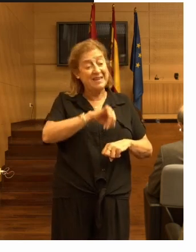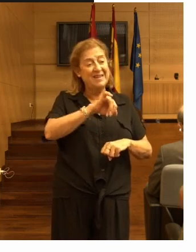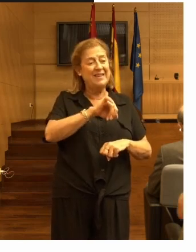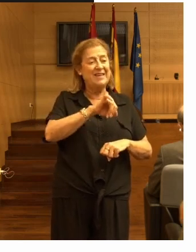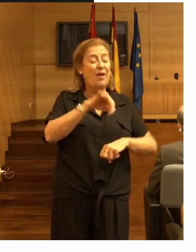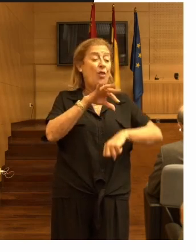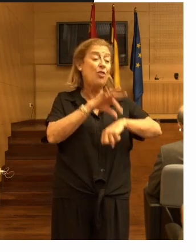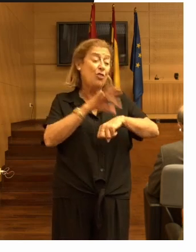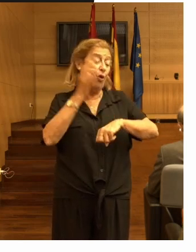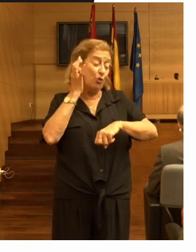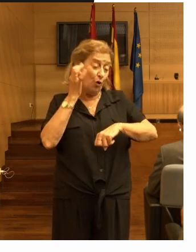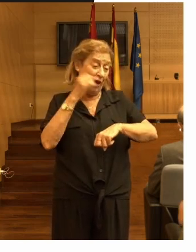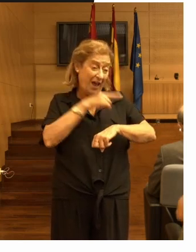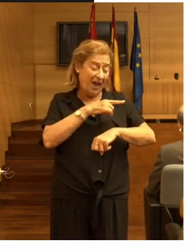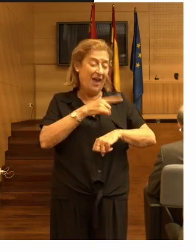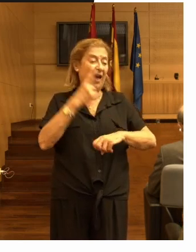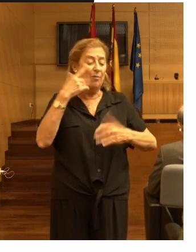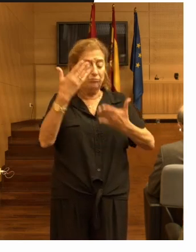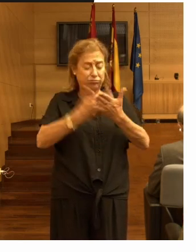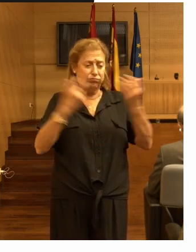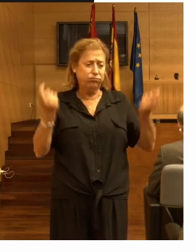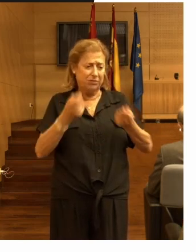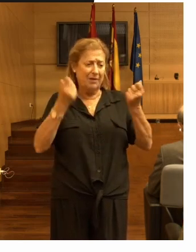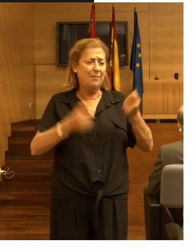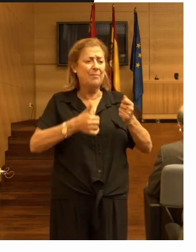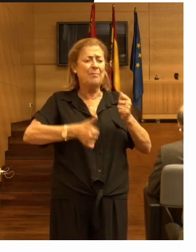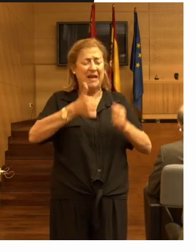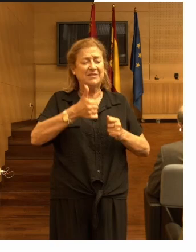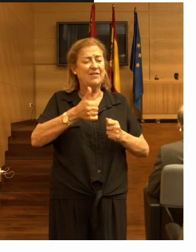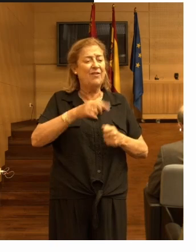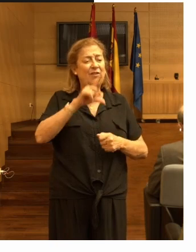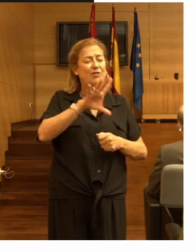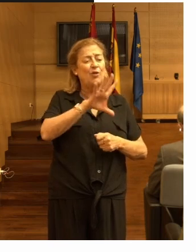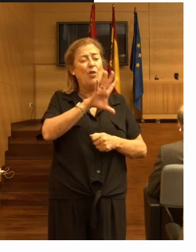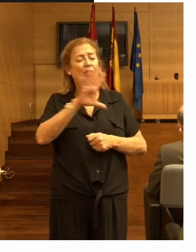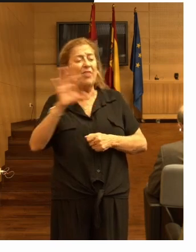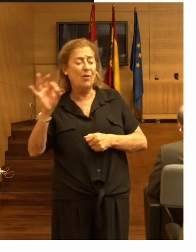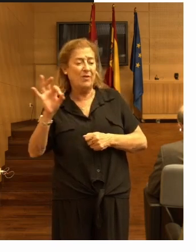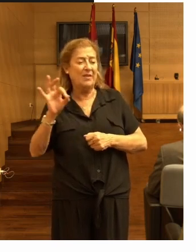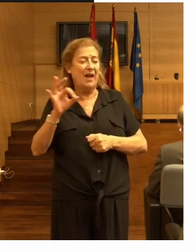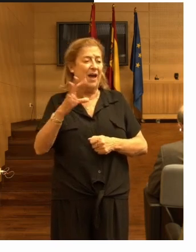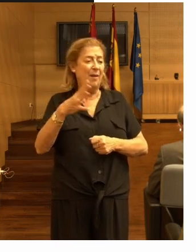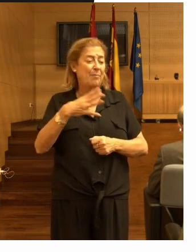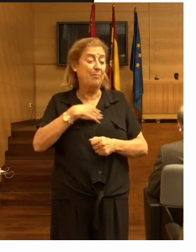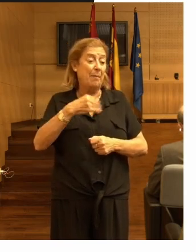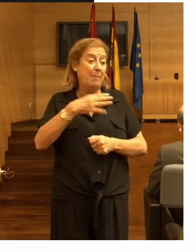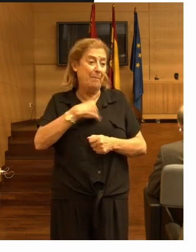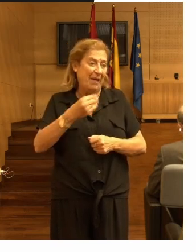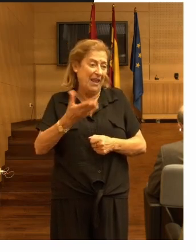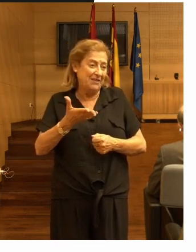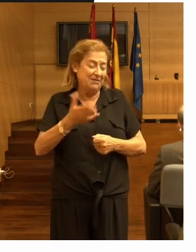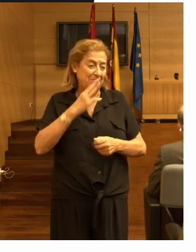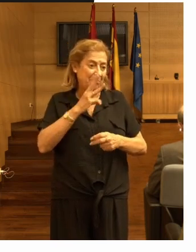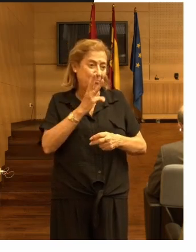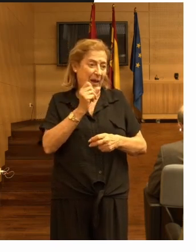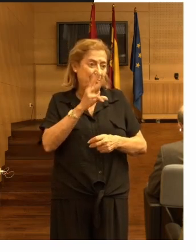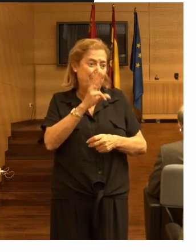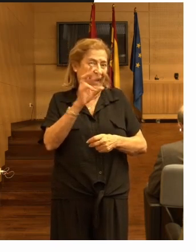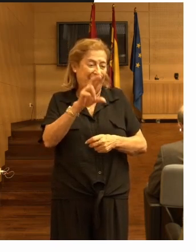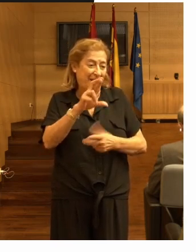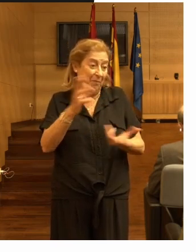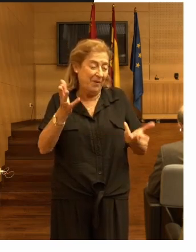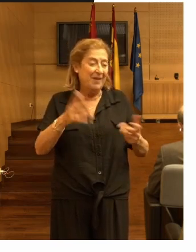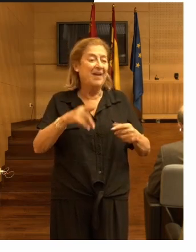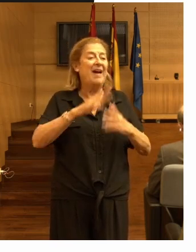la doctora Capesuti pues ha publicado más de 150 papers en revistas